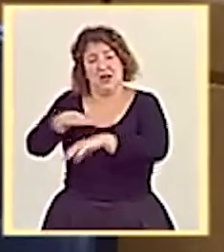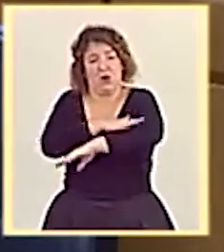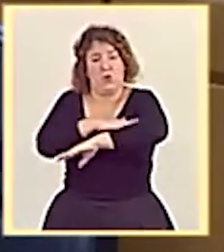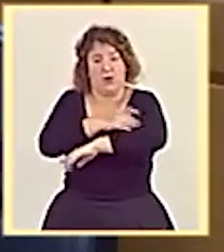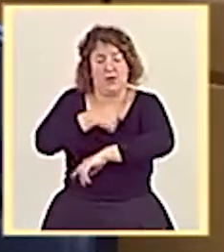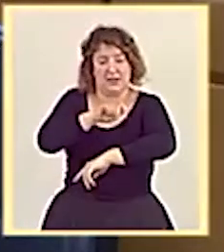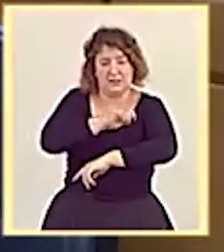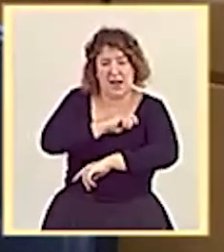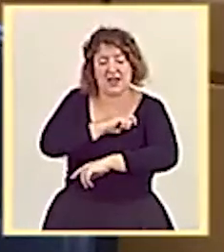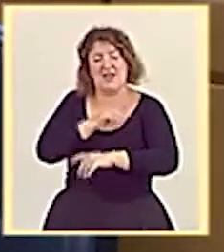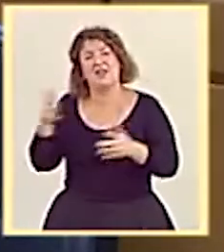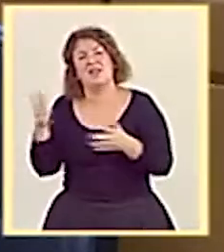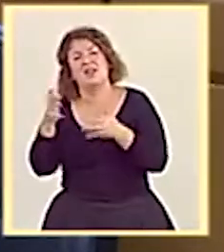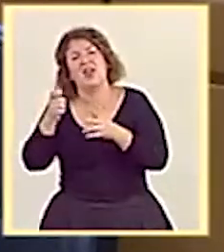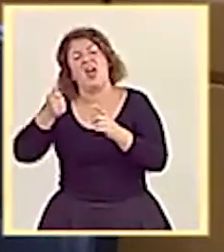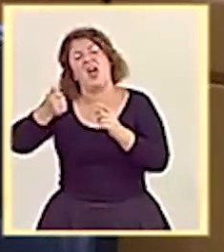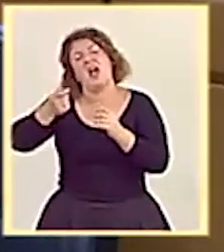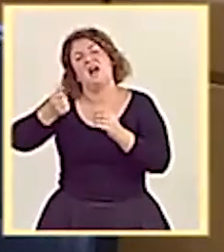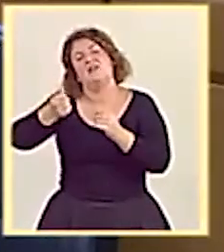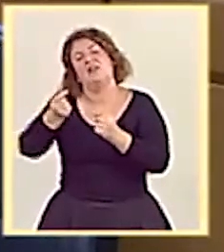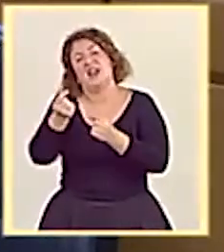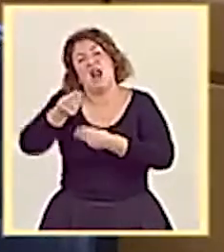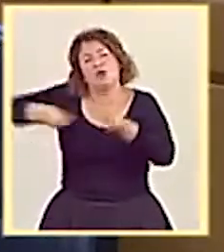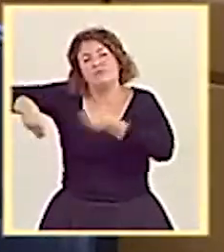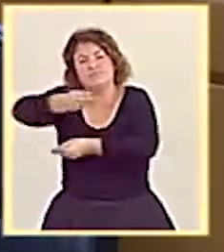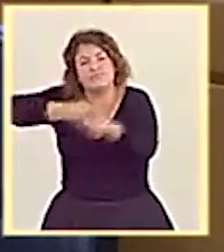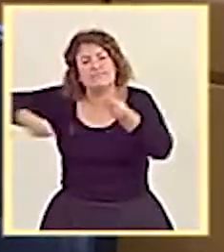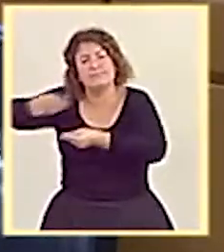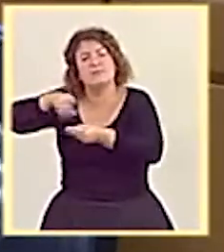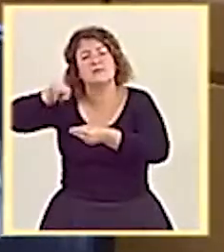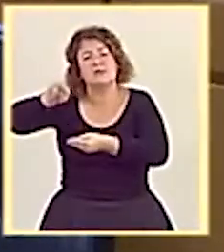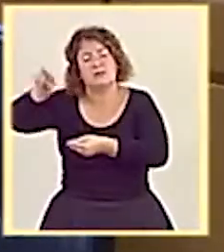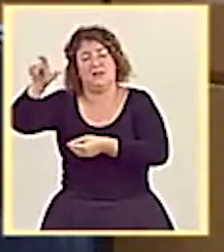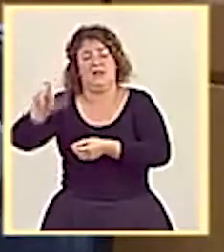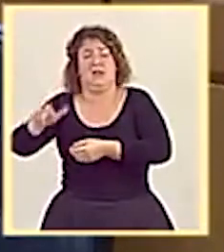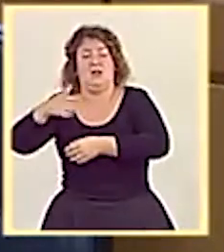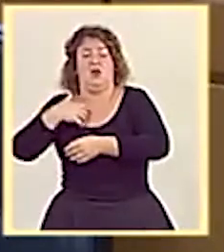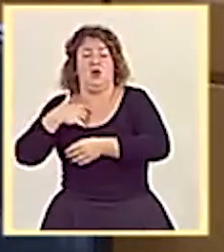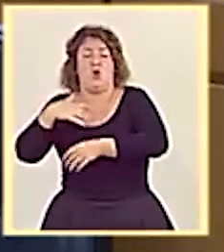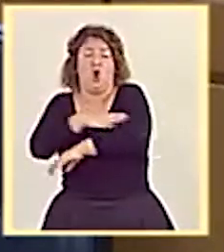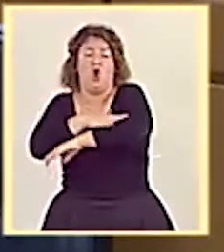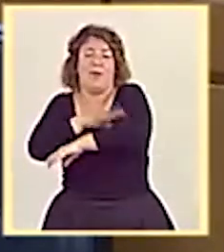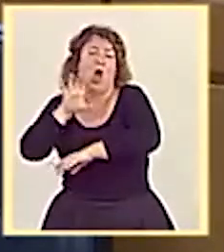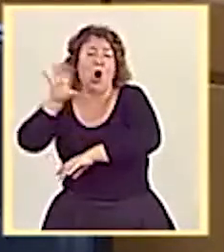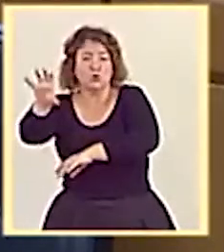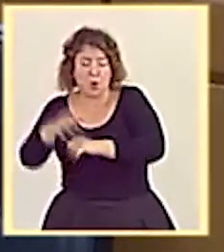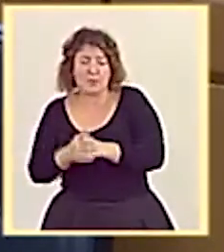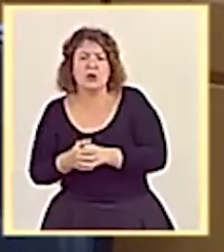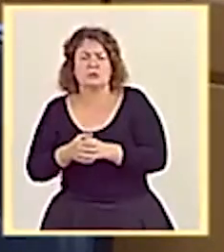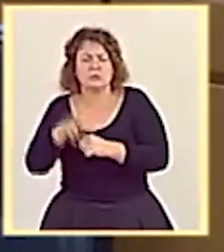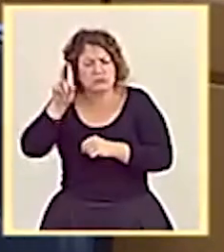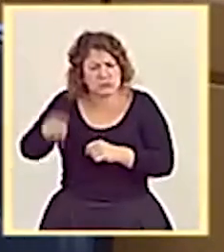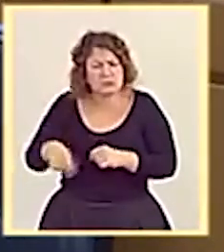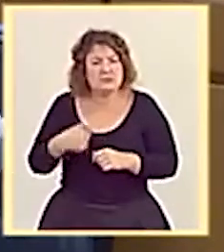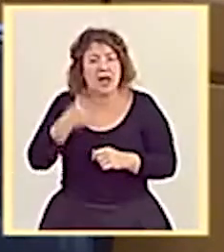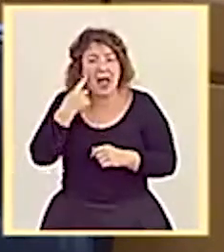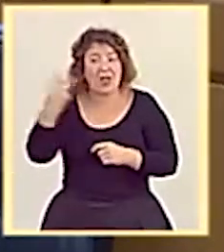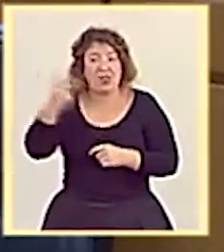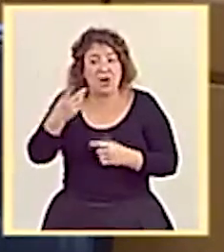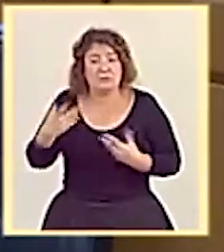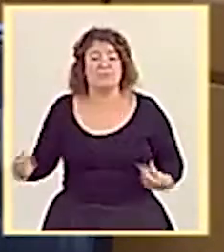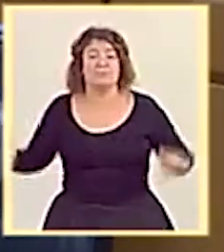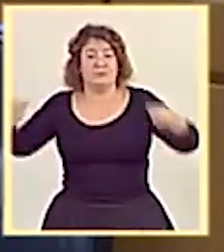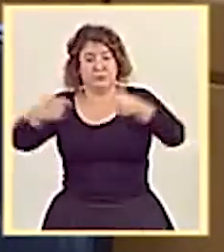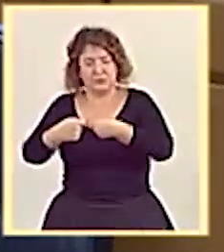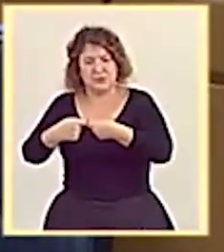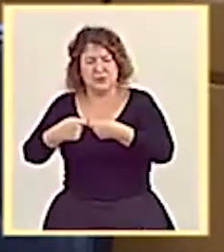y los incentivos al circulante lo hace el Gobierno autonómico. También podremos estudiar si la suma de todos esos